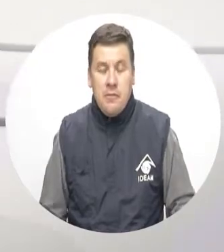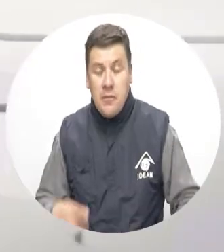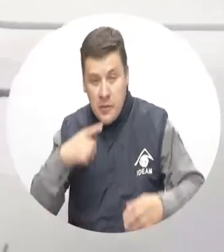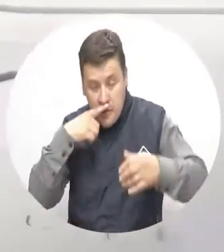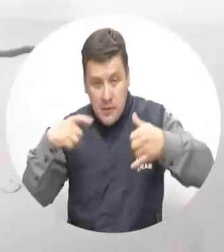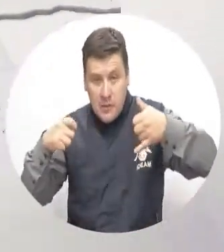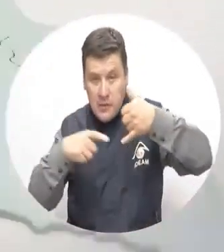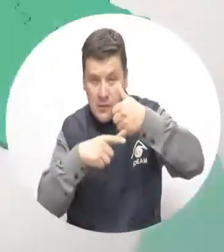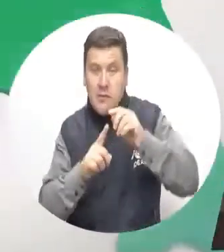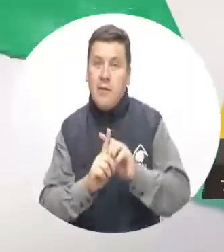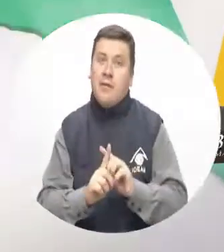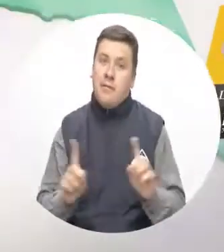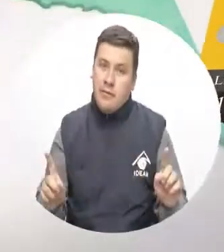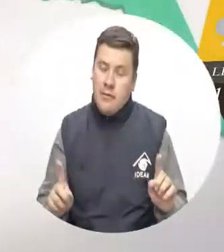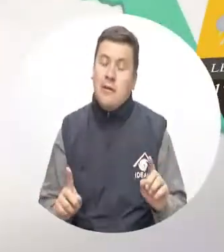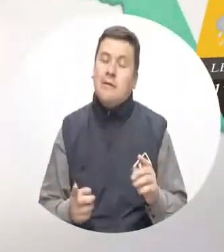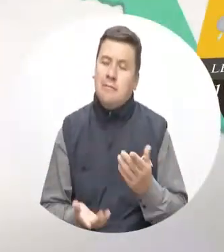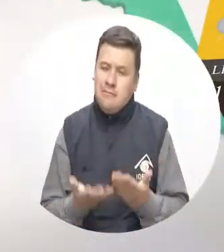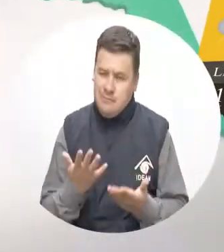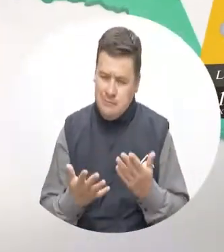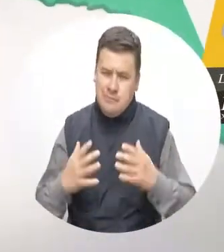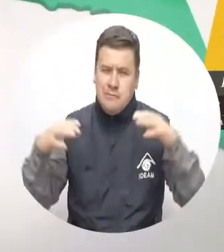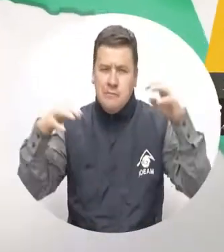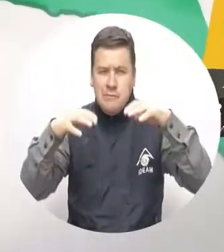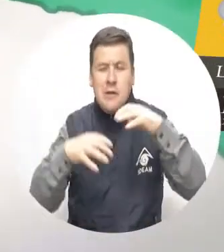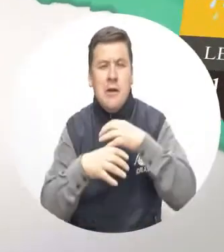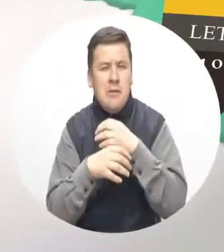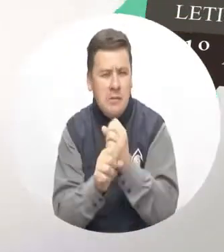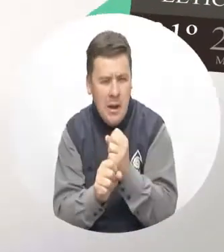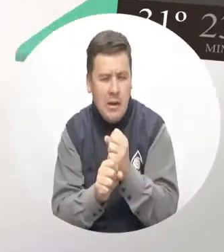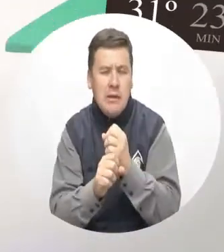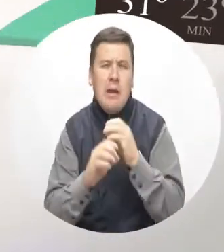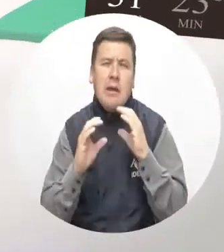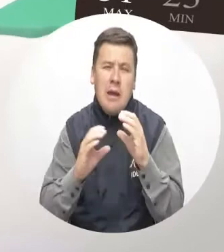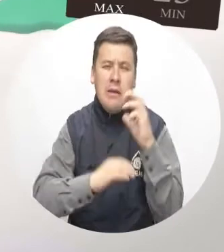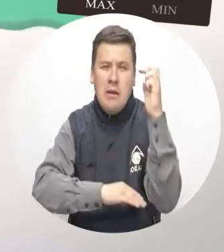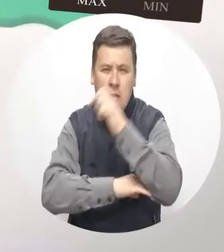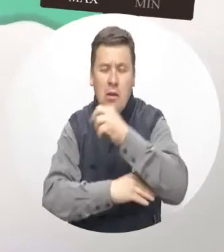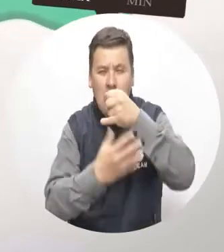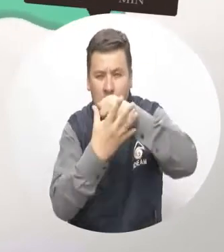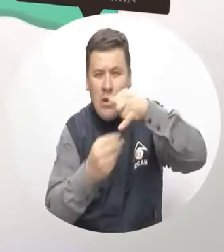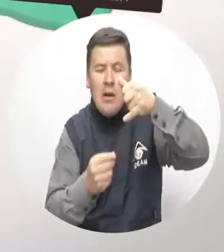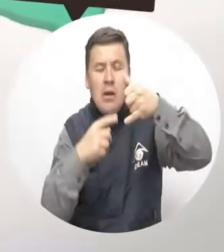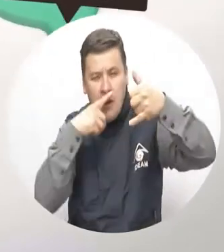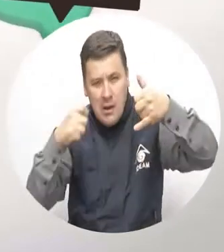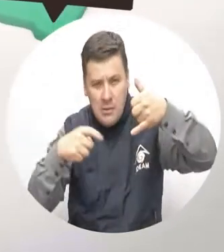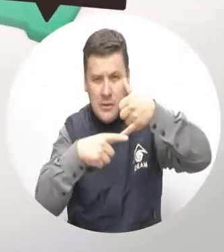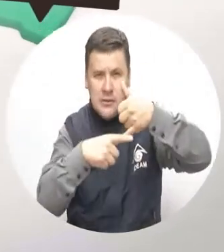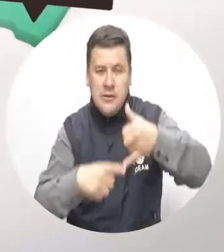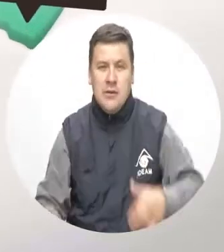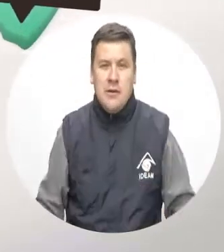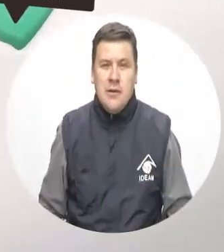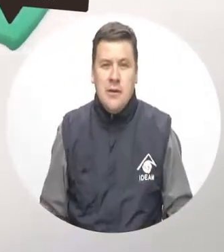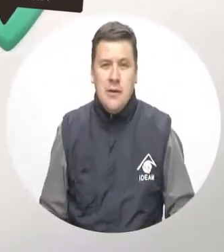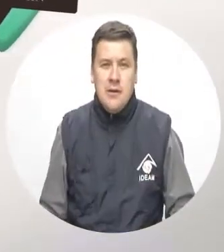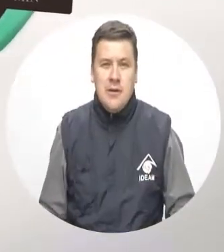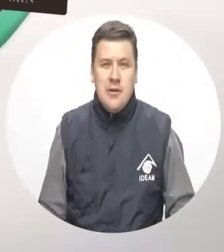En la Amazonía será distinto. Se temen lluvias en Baupés, oriente de Caquetá, Guaviare, Guainía y Amazonas.